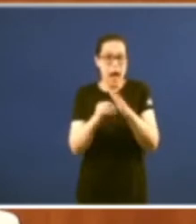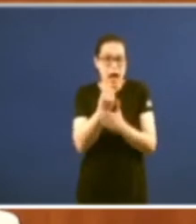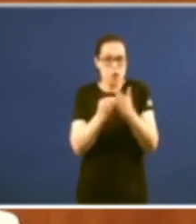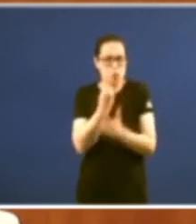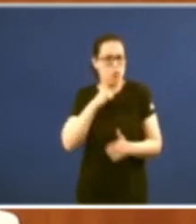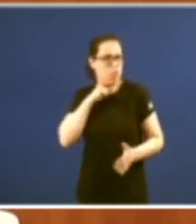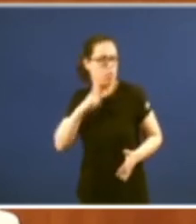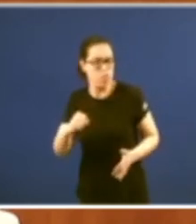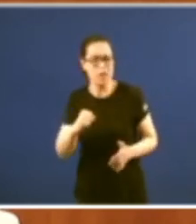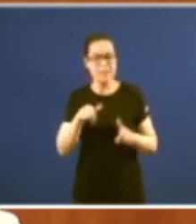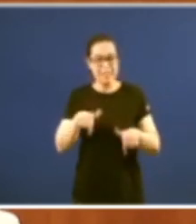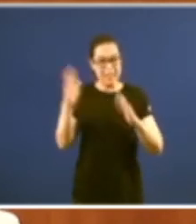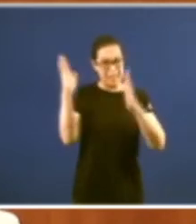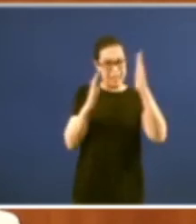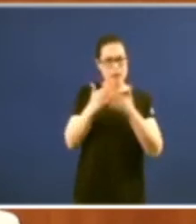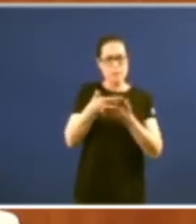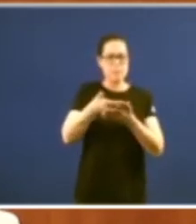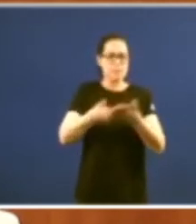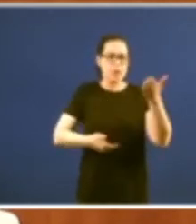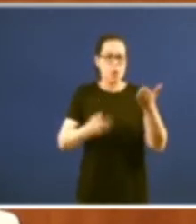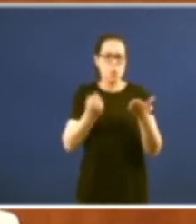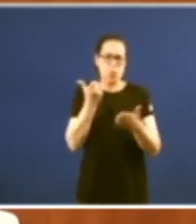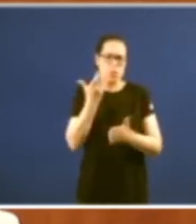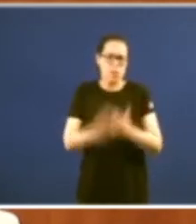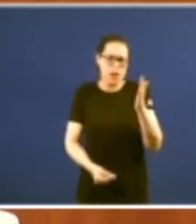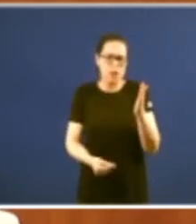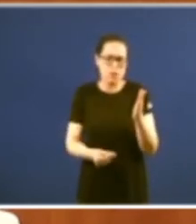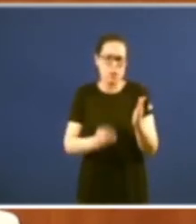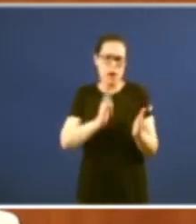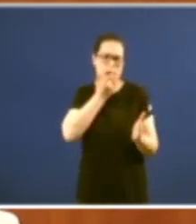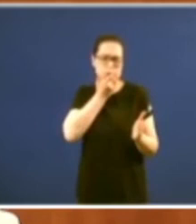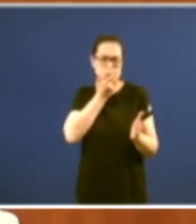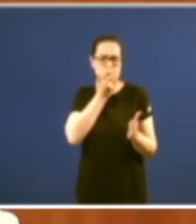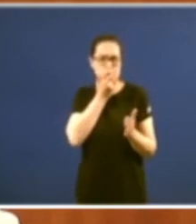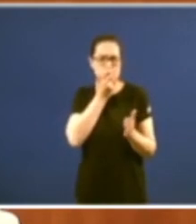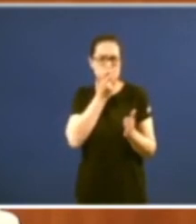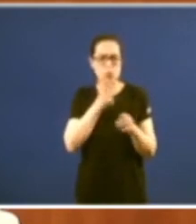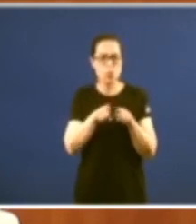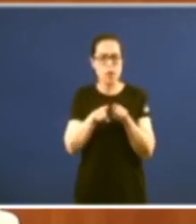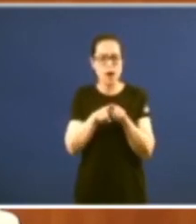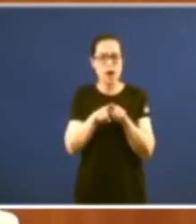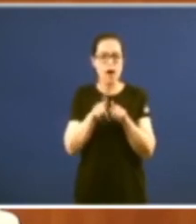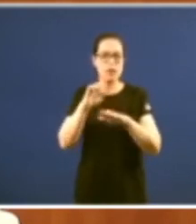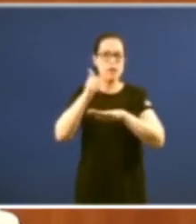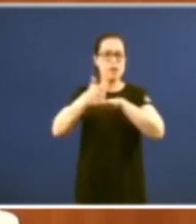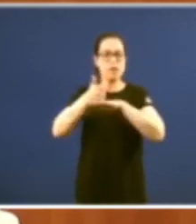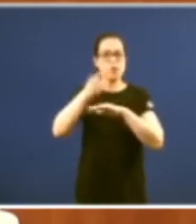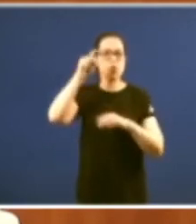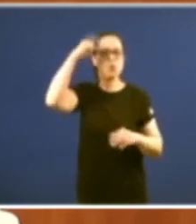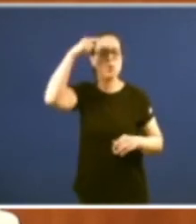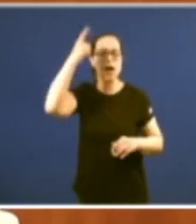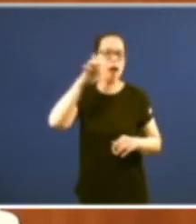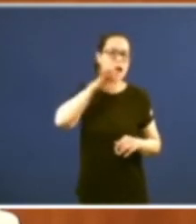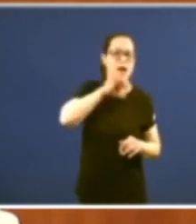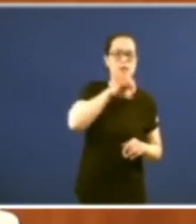periódicos cometimos o erro de dar demasiada voz ou non sei se demasiada a esas elites culturais galeguistas e políticas